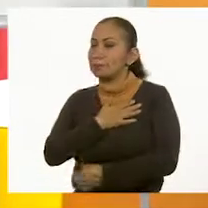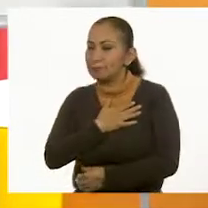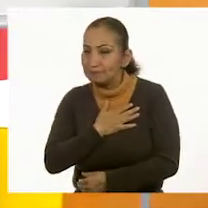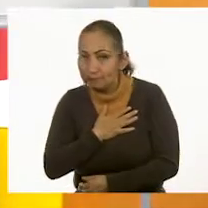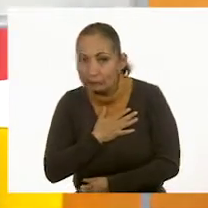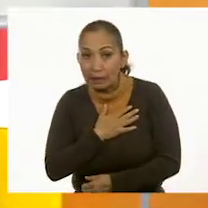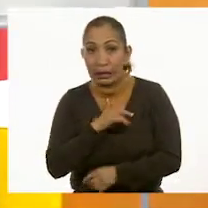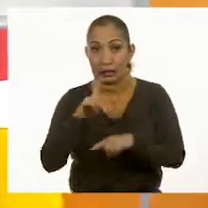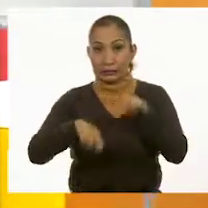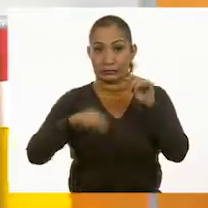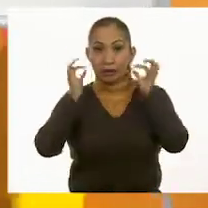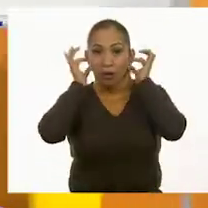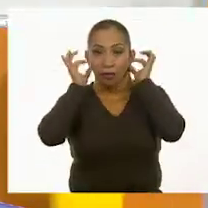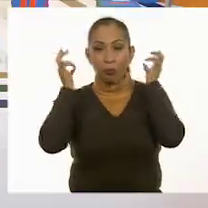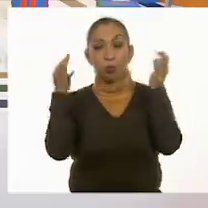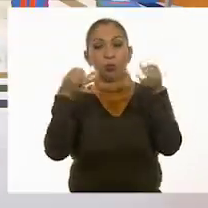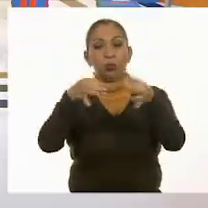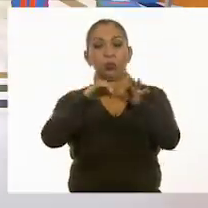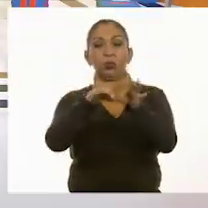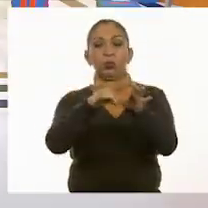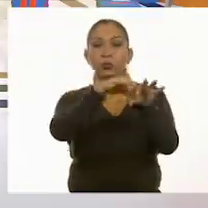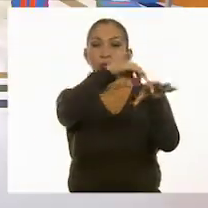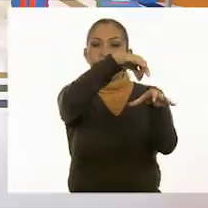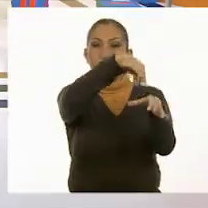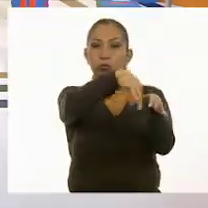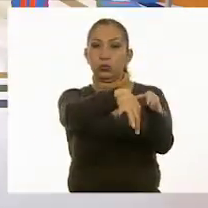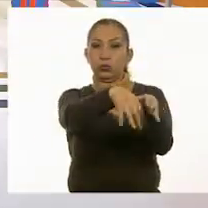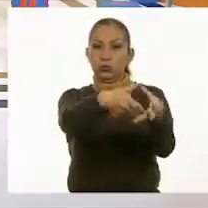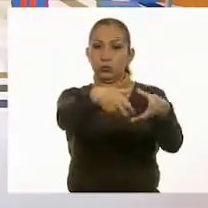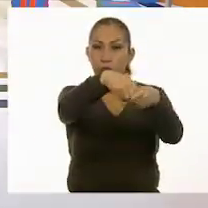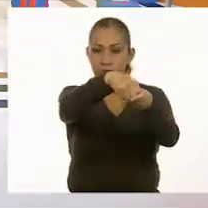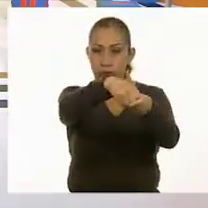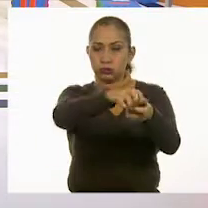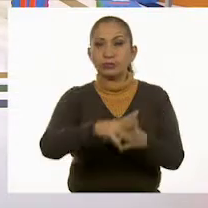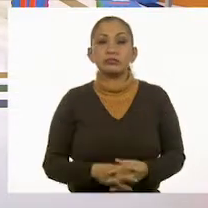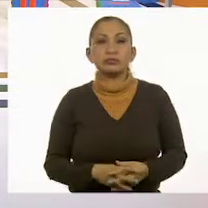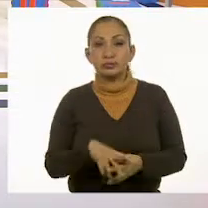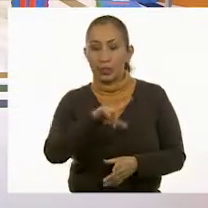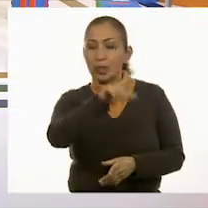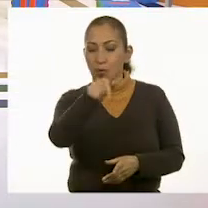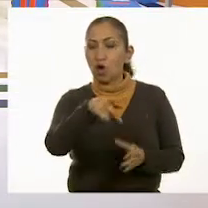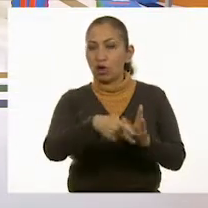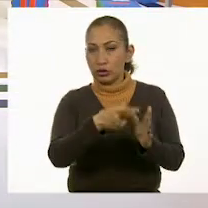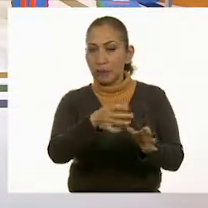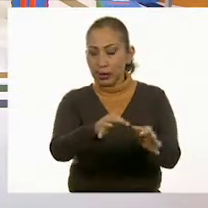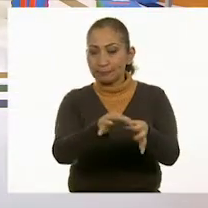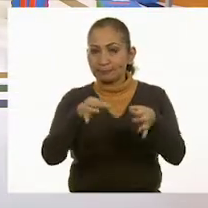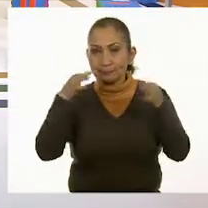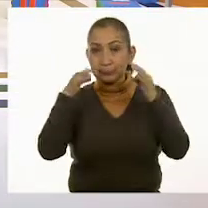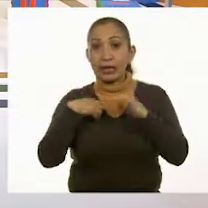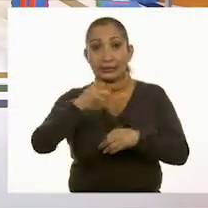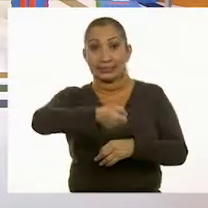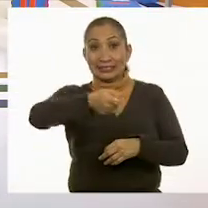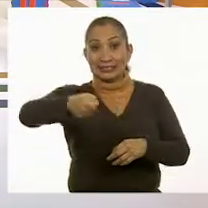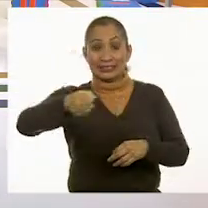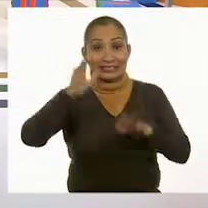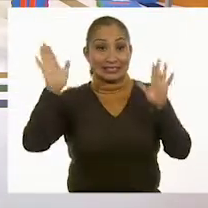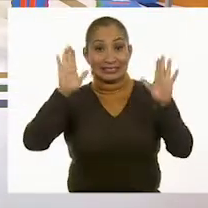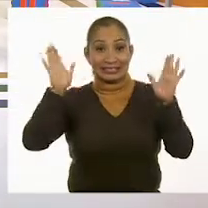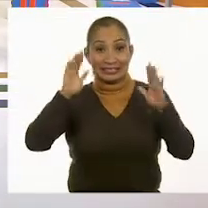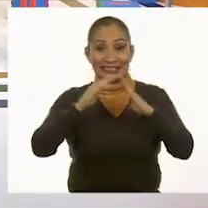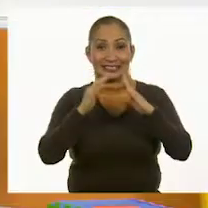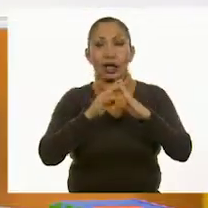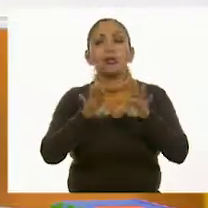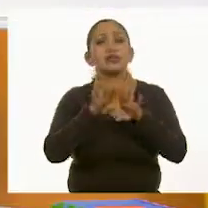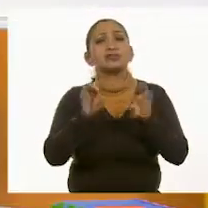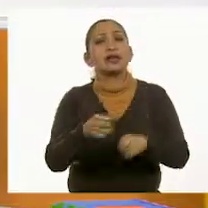corazón. Déjame quitar el cubrebocas. Y lo voy a dejar en su bolsita, para después ocuparlo. Déjame saludar a nuestros niños y niñas allá en casa.